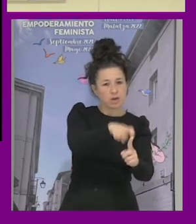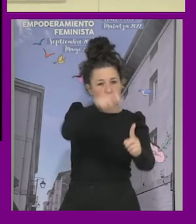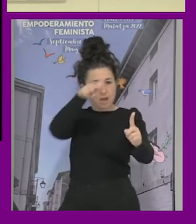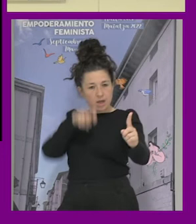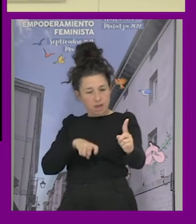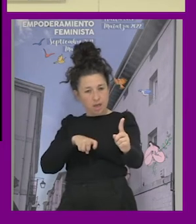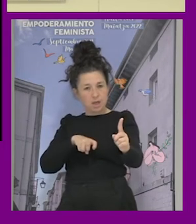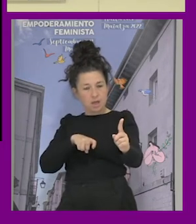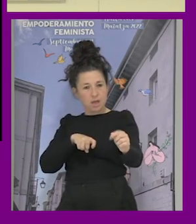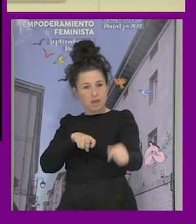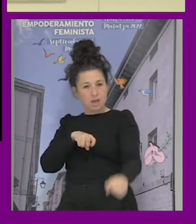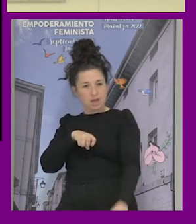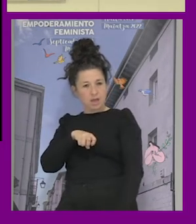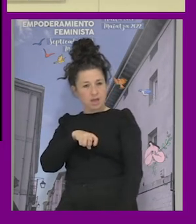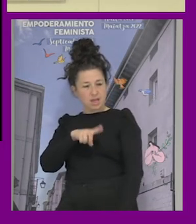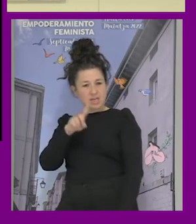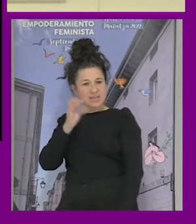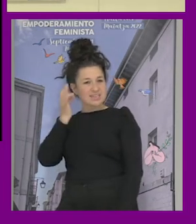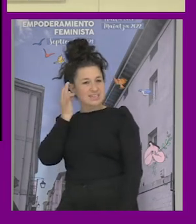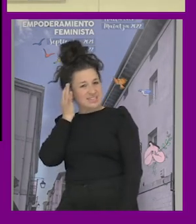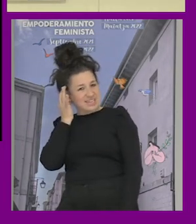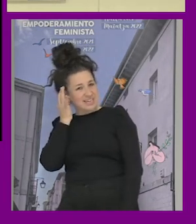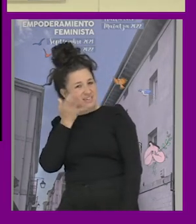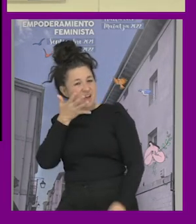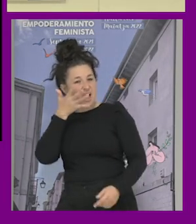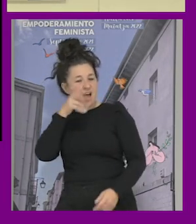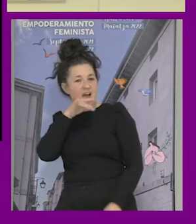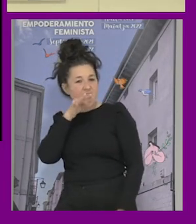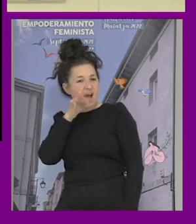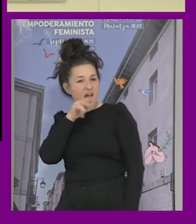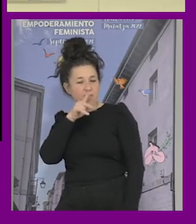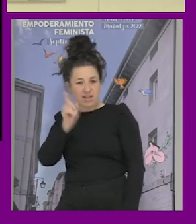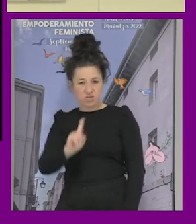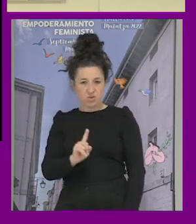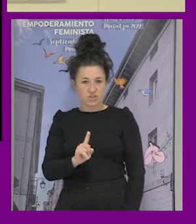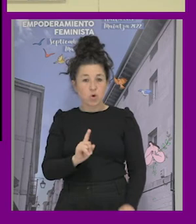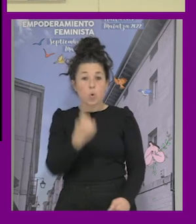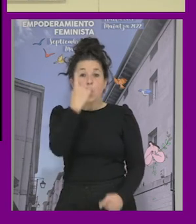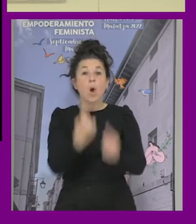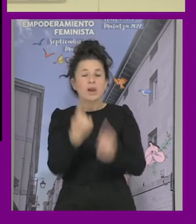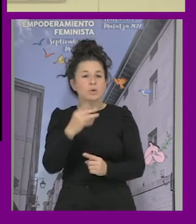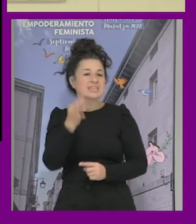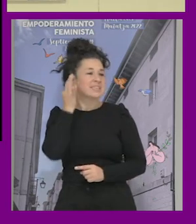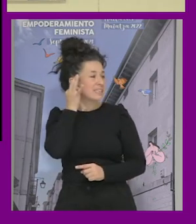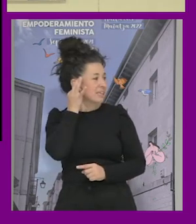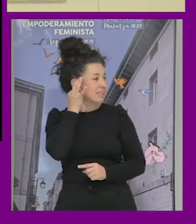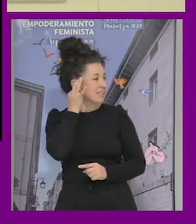momento no son las chicas las que están hablando son unas chicas de repente al final de la clase había unas chicas con